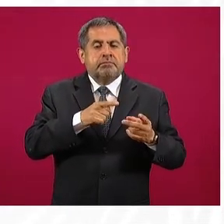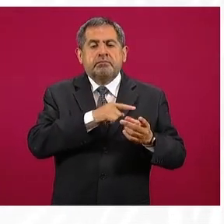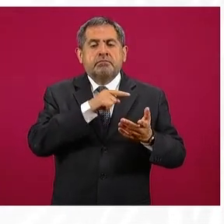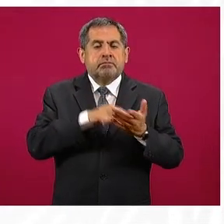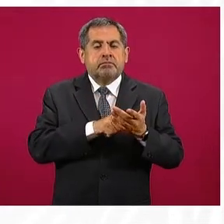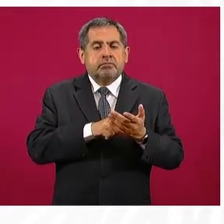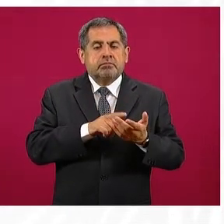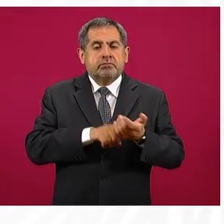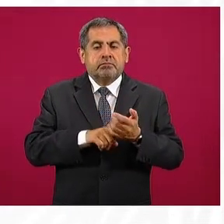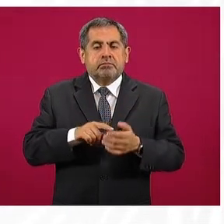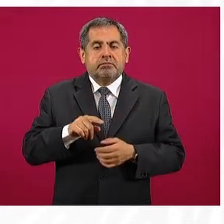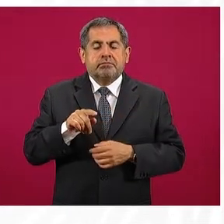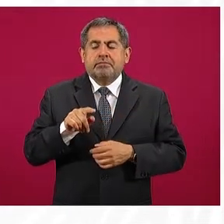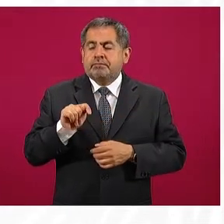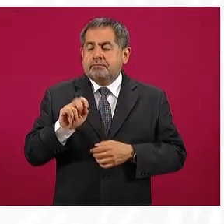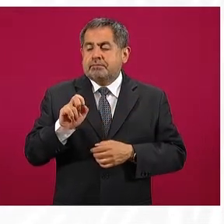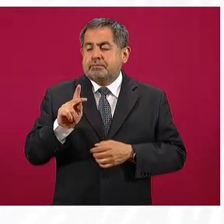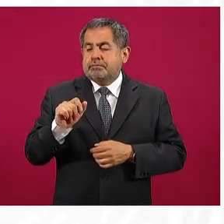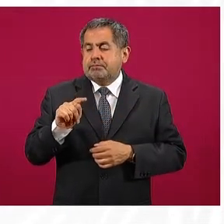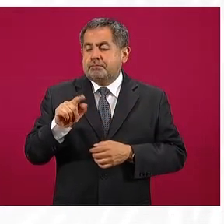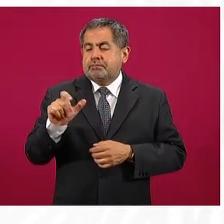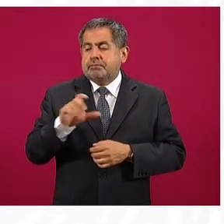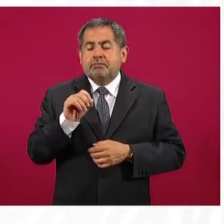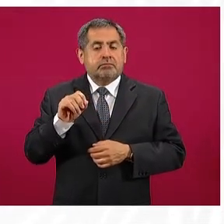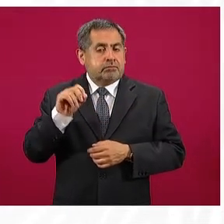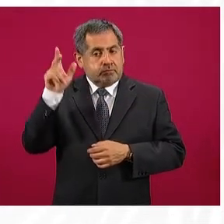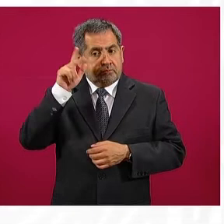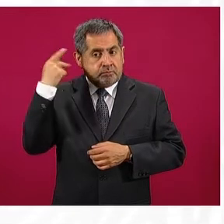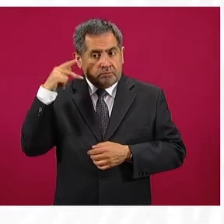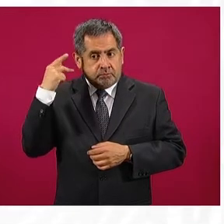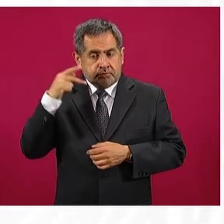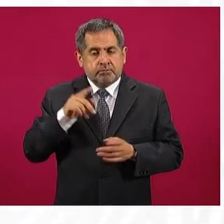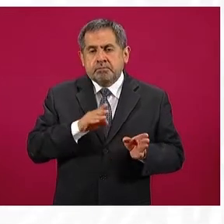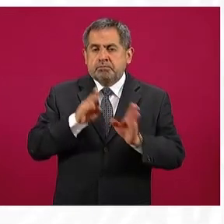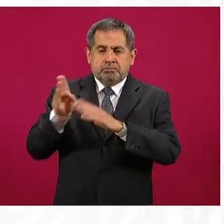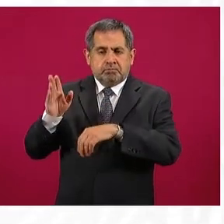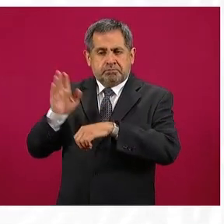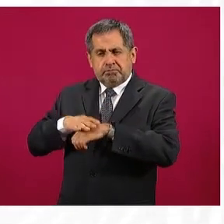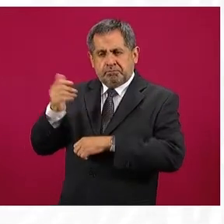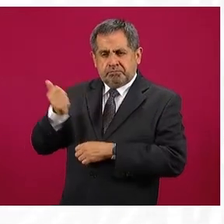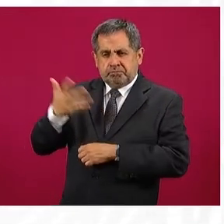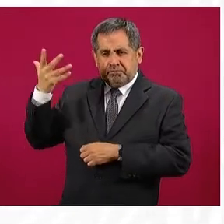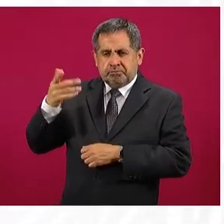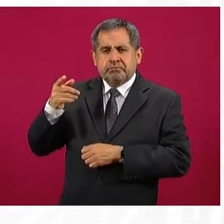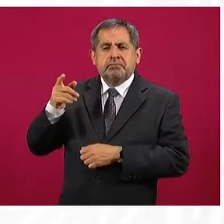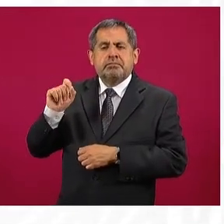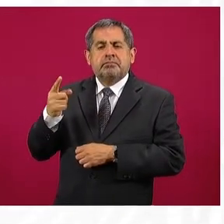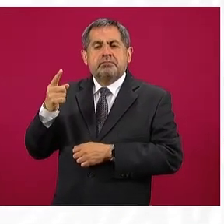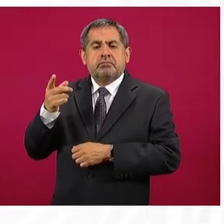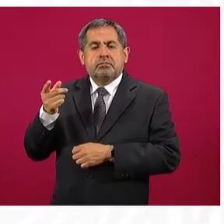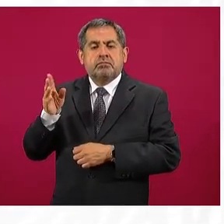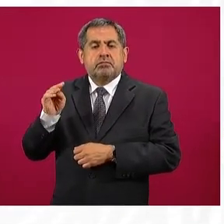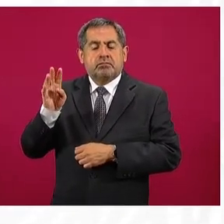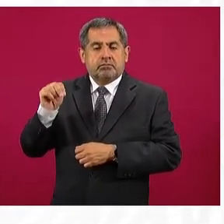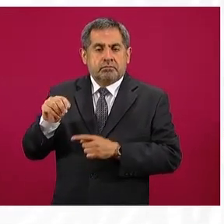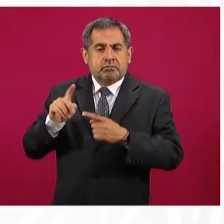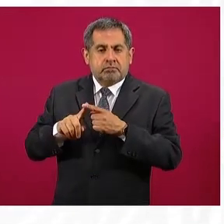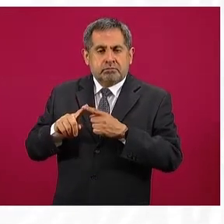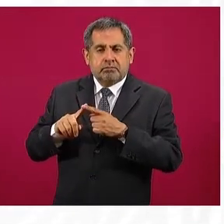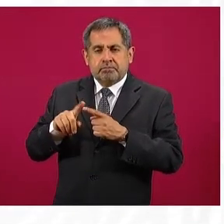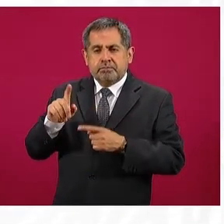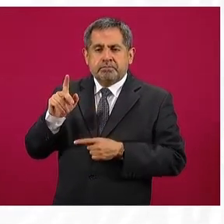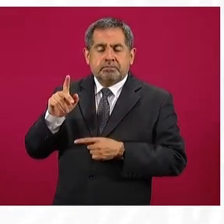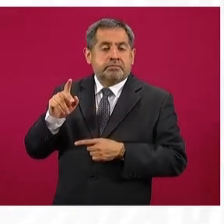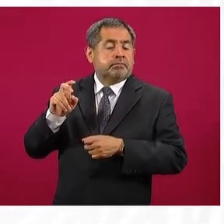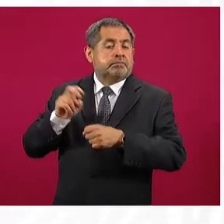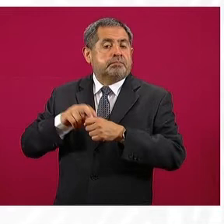Tepatlasco de Hidalgo, Puebla. Asimismo, la más cara en diésel, 21.99 franquicia Pemex en